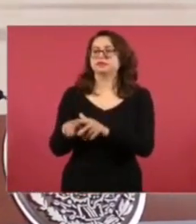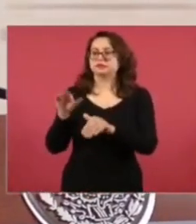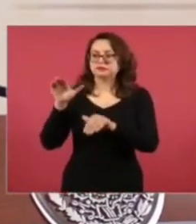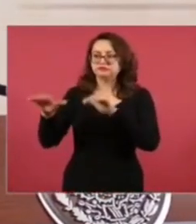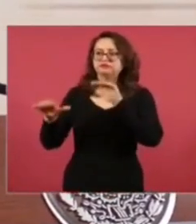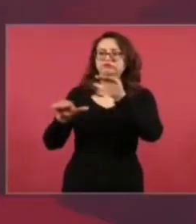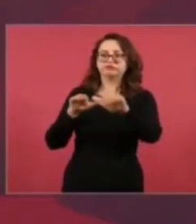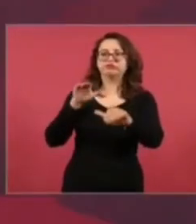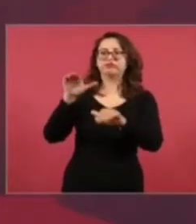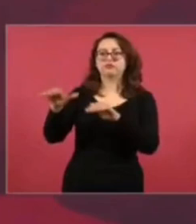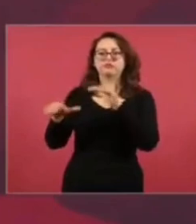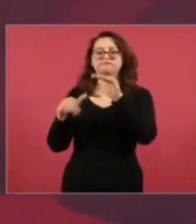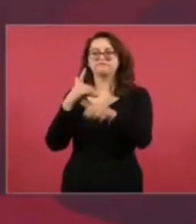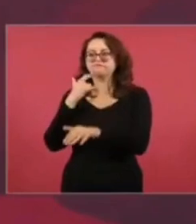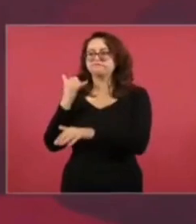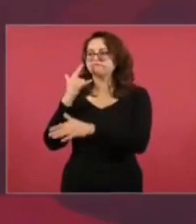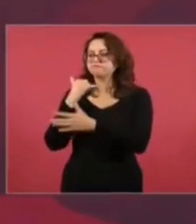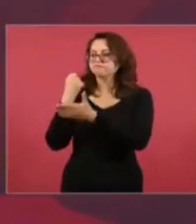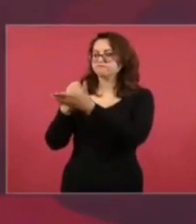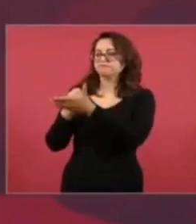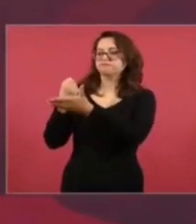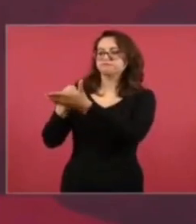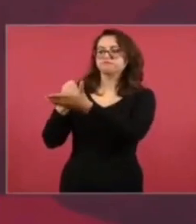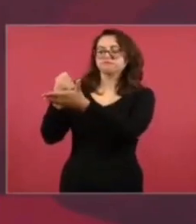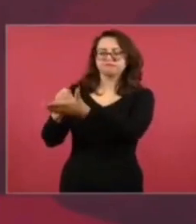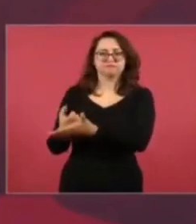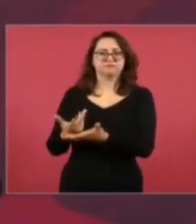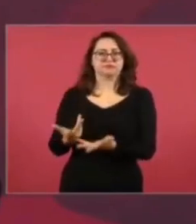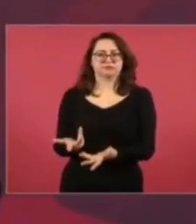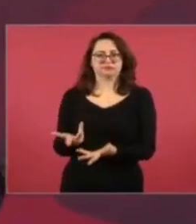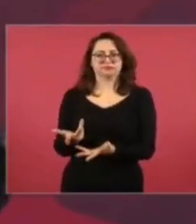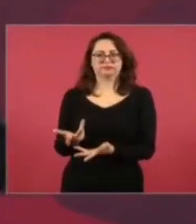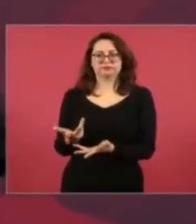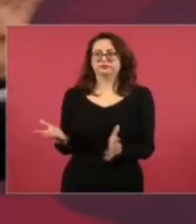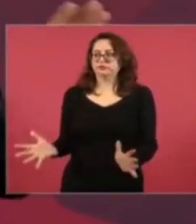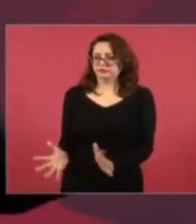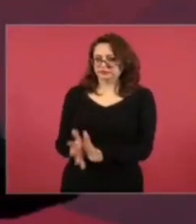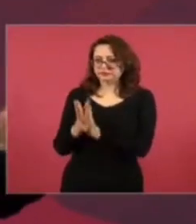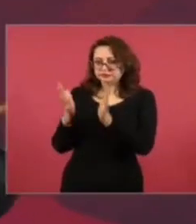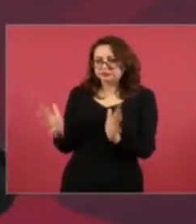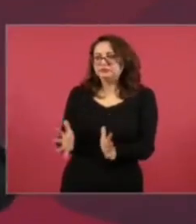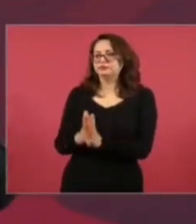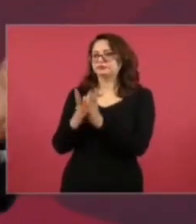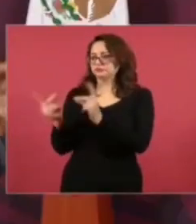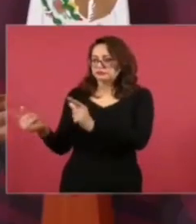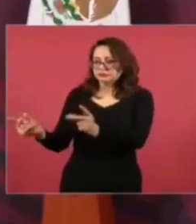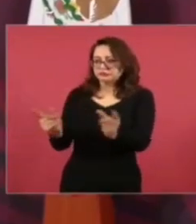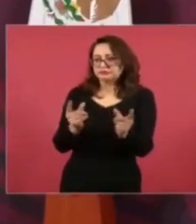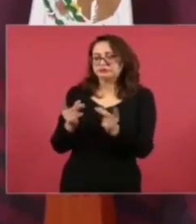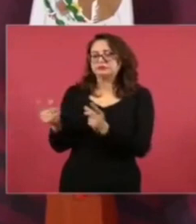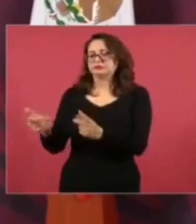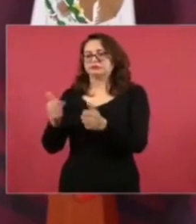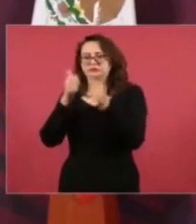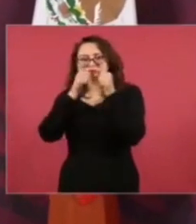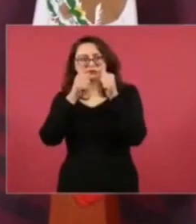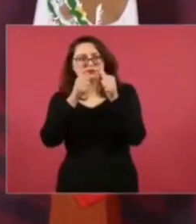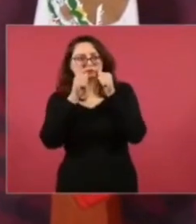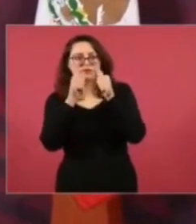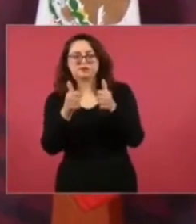estableció fue una oligarquía con fachada de democracia,